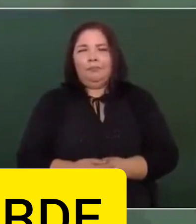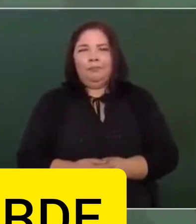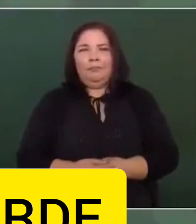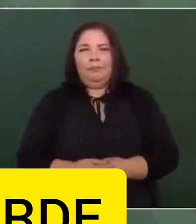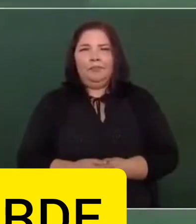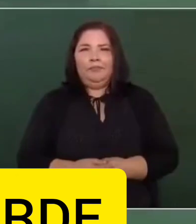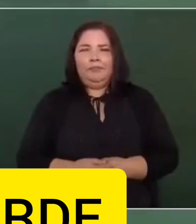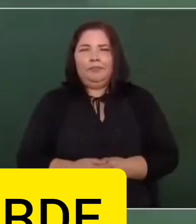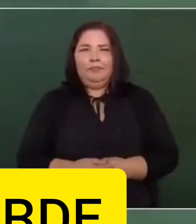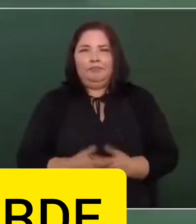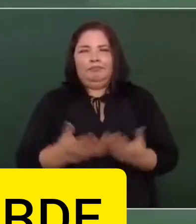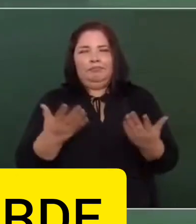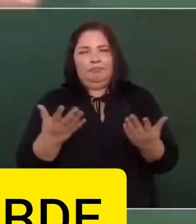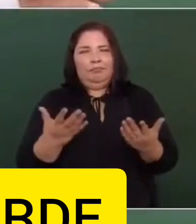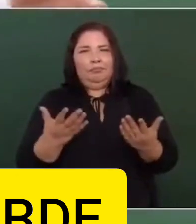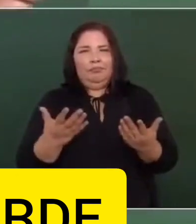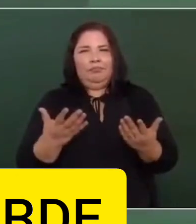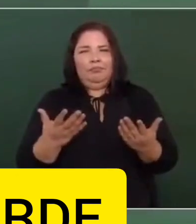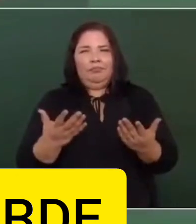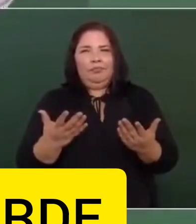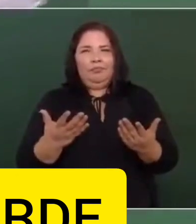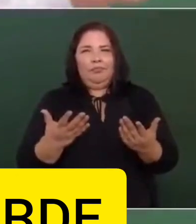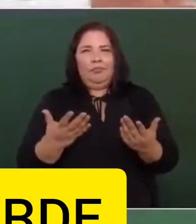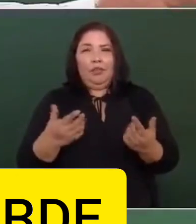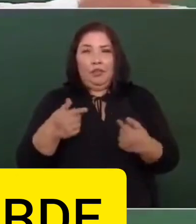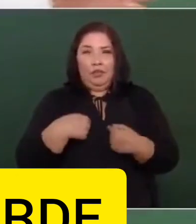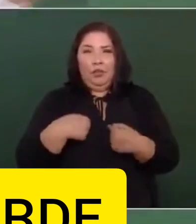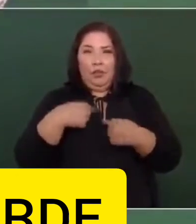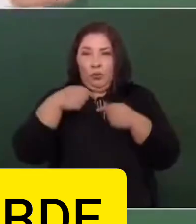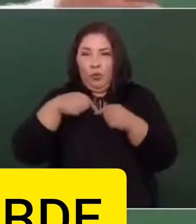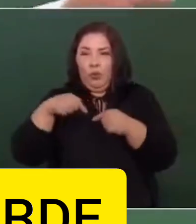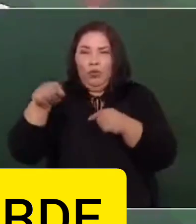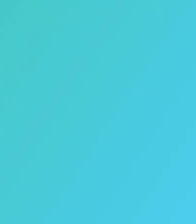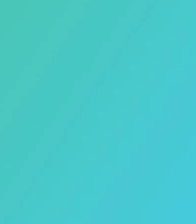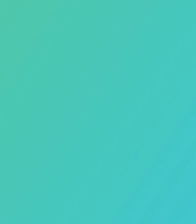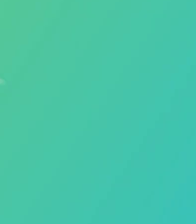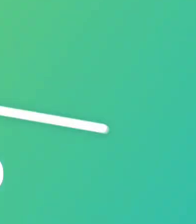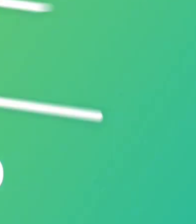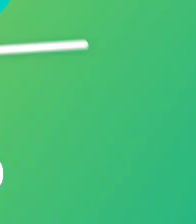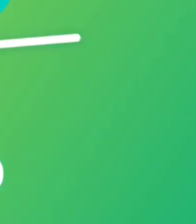Si no he ido por eso...